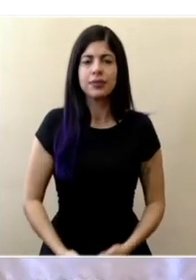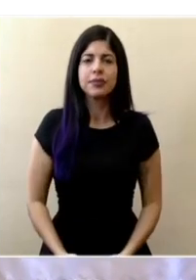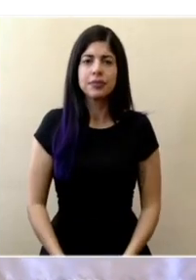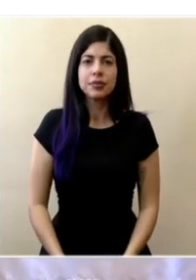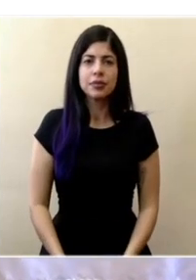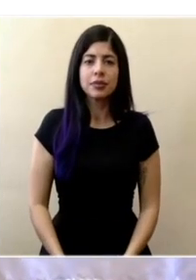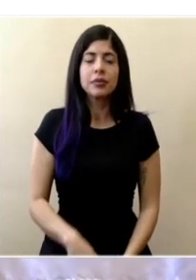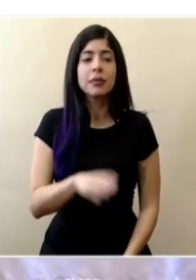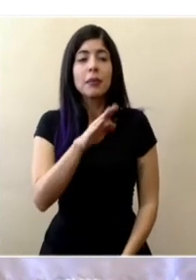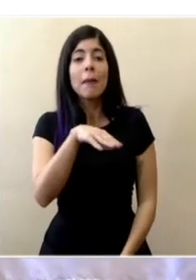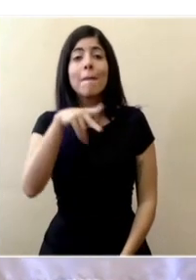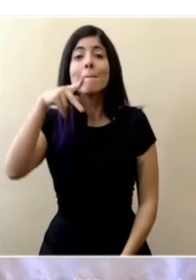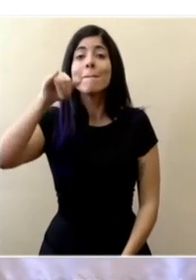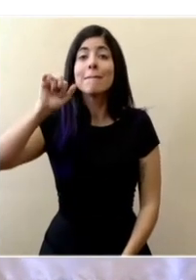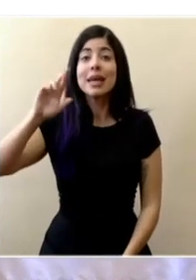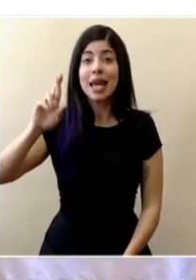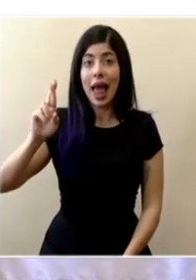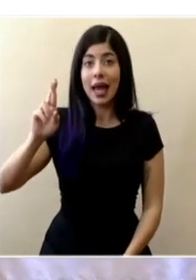Doña Pilar